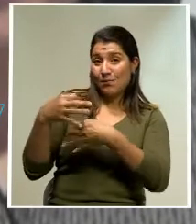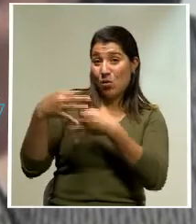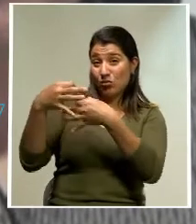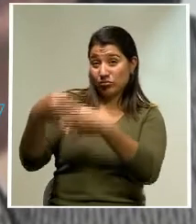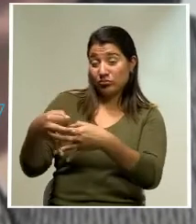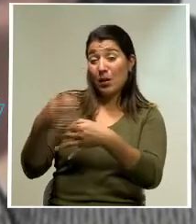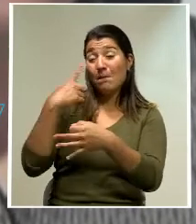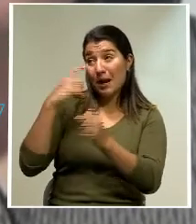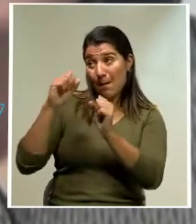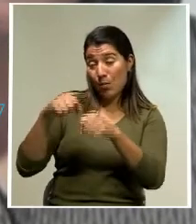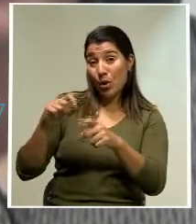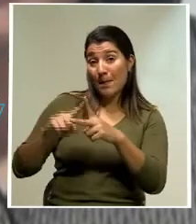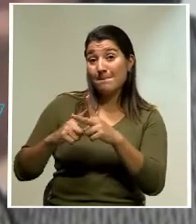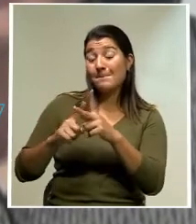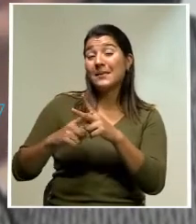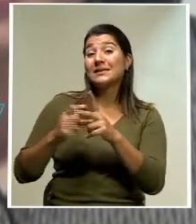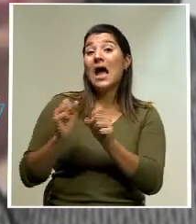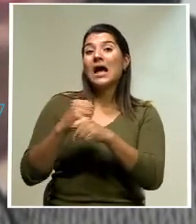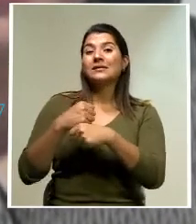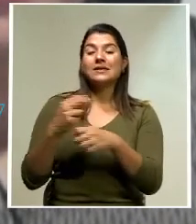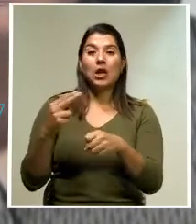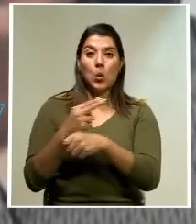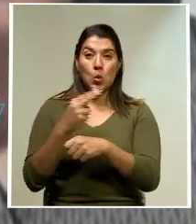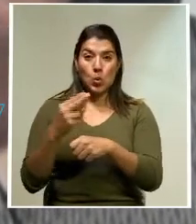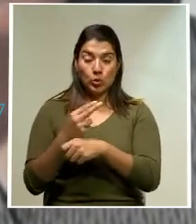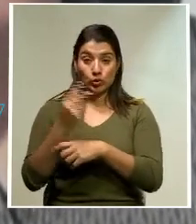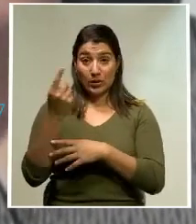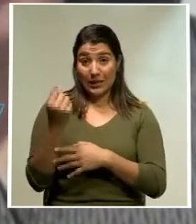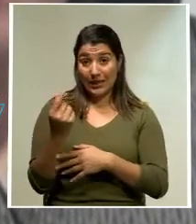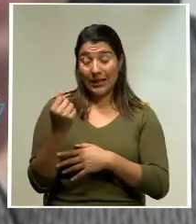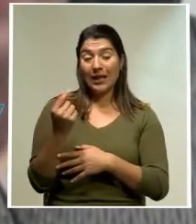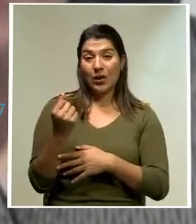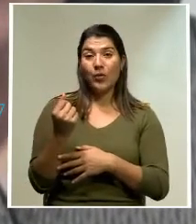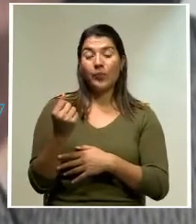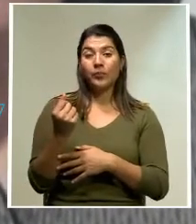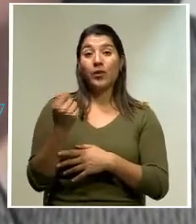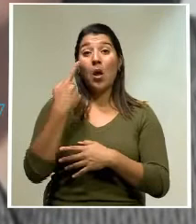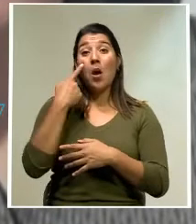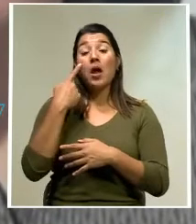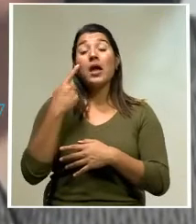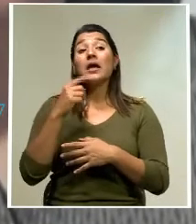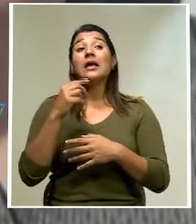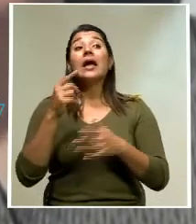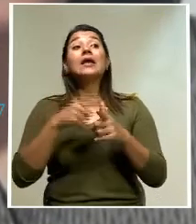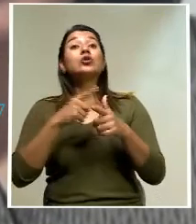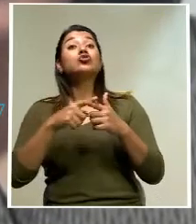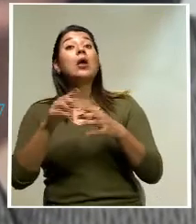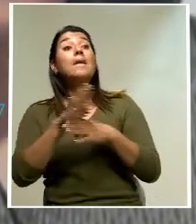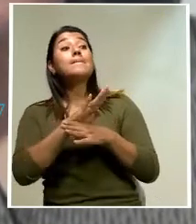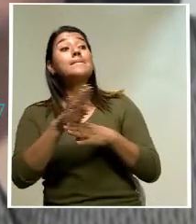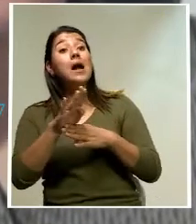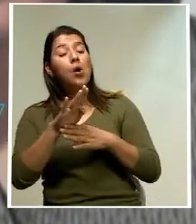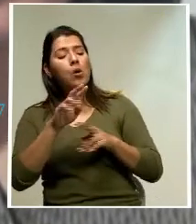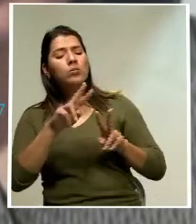poder recibir ese desembolso. El banco lo aprueba, ¿verdad? Y